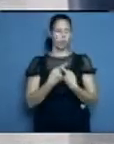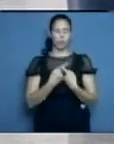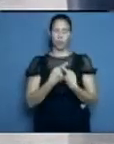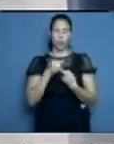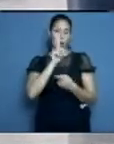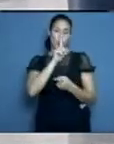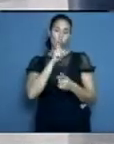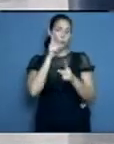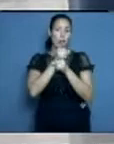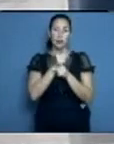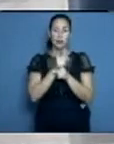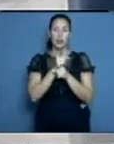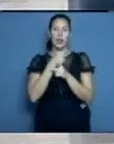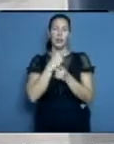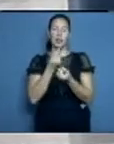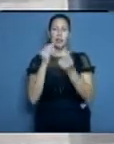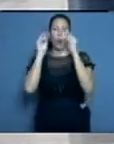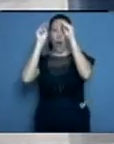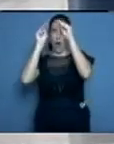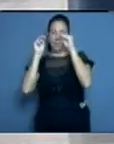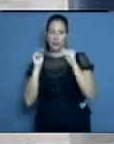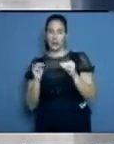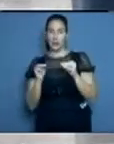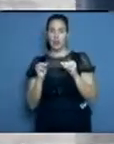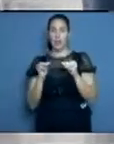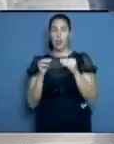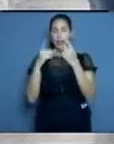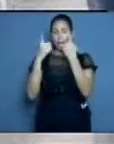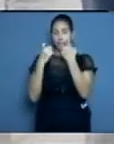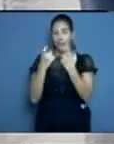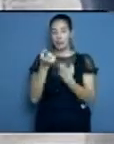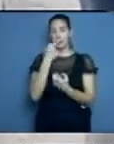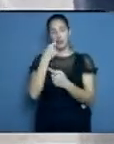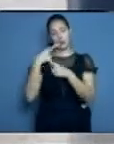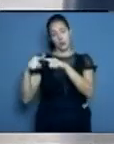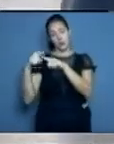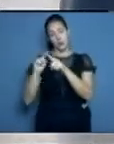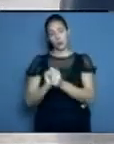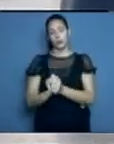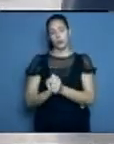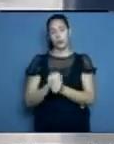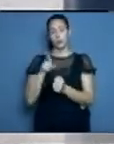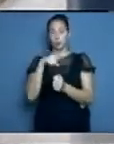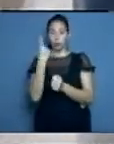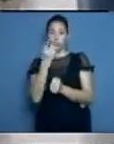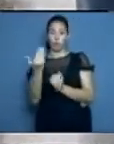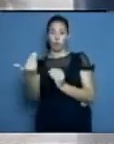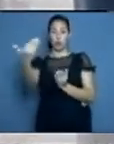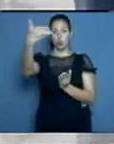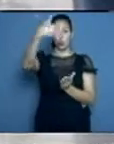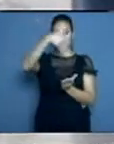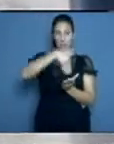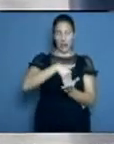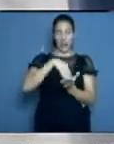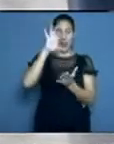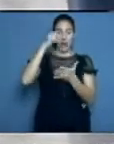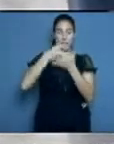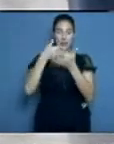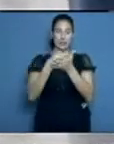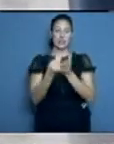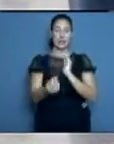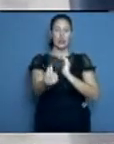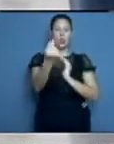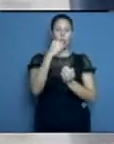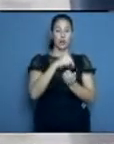Nosotros recibimos los medicamentos por la empresa, la empresa Encome,